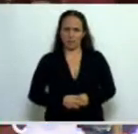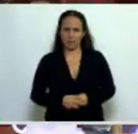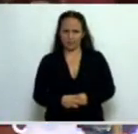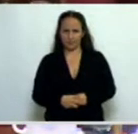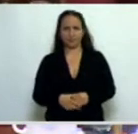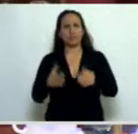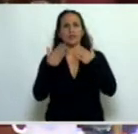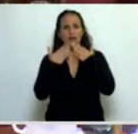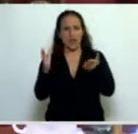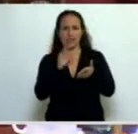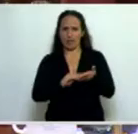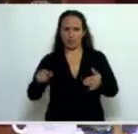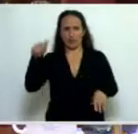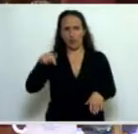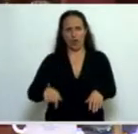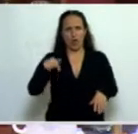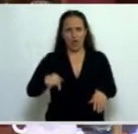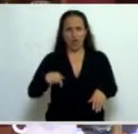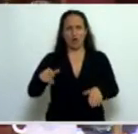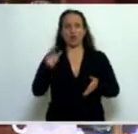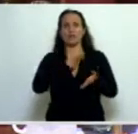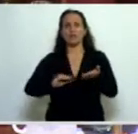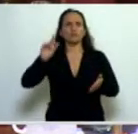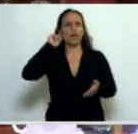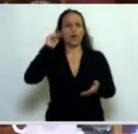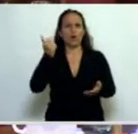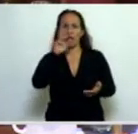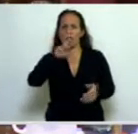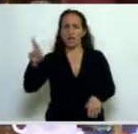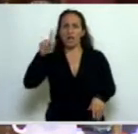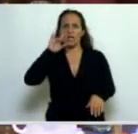Gracias, diputado. Tiene la palabra el diputado Manuel Garrido.